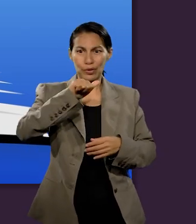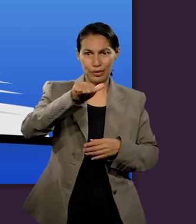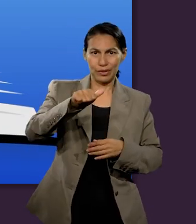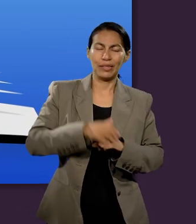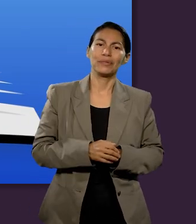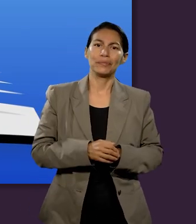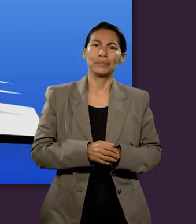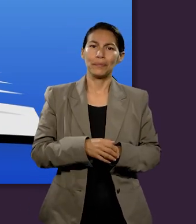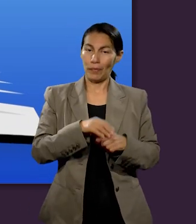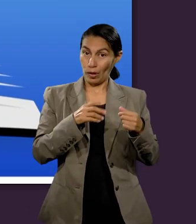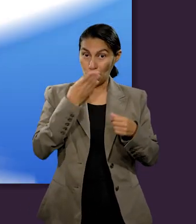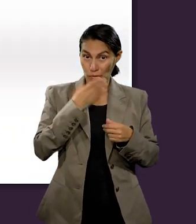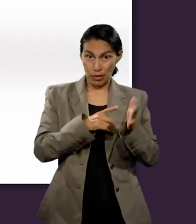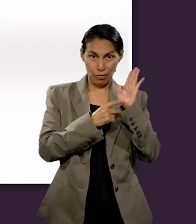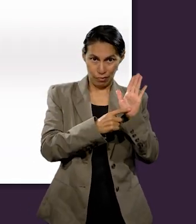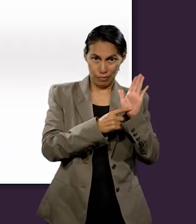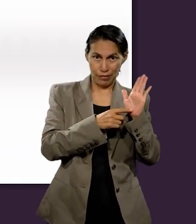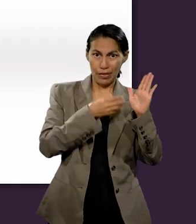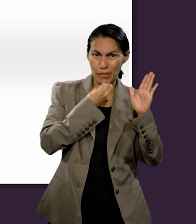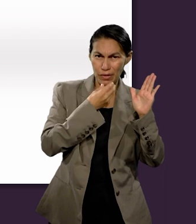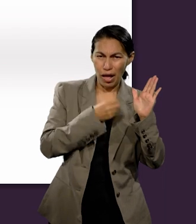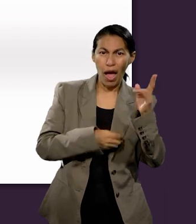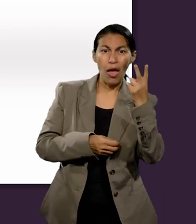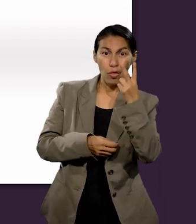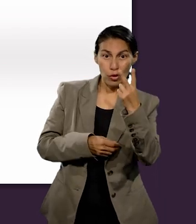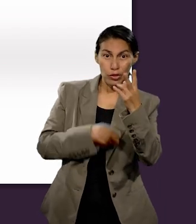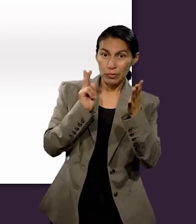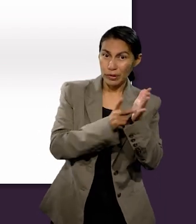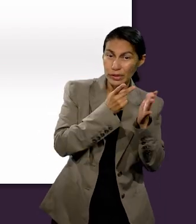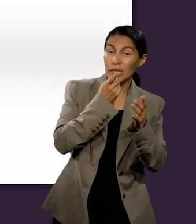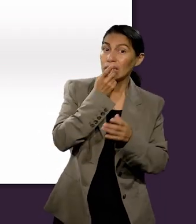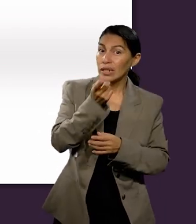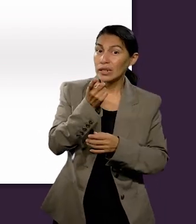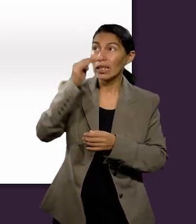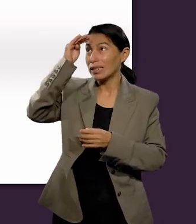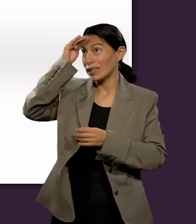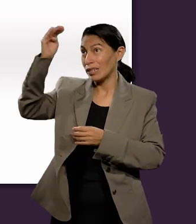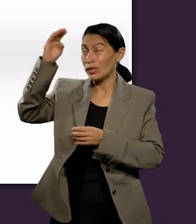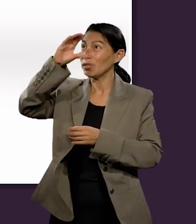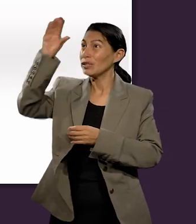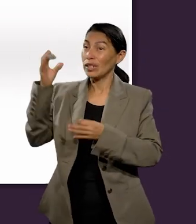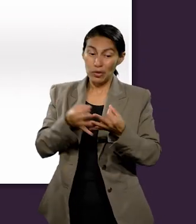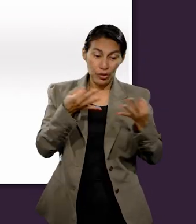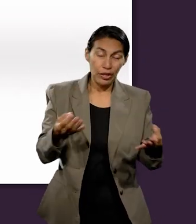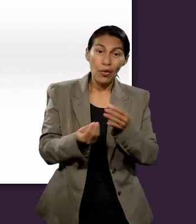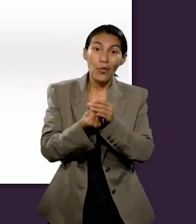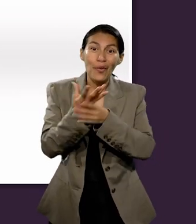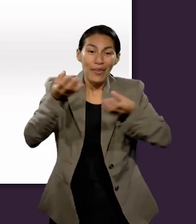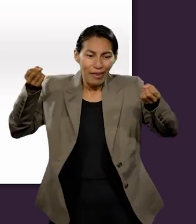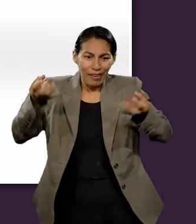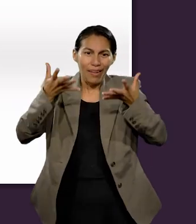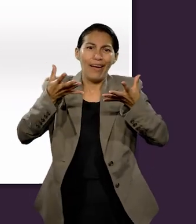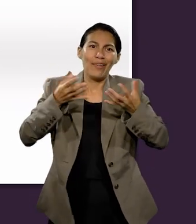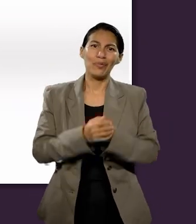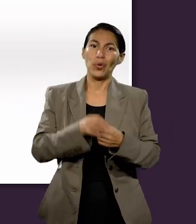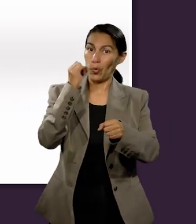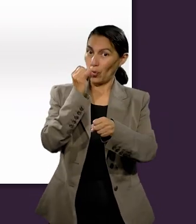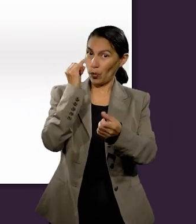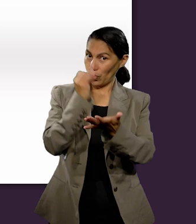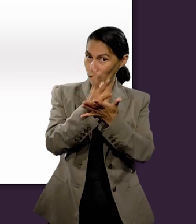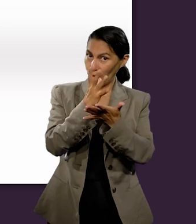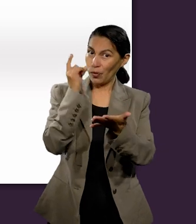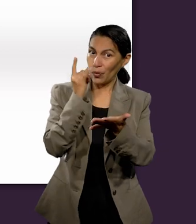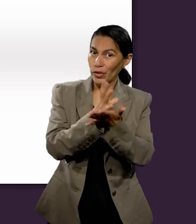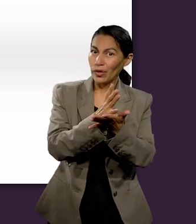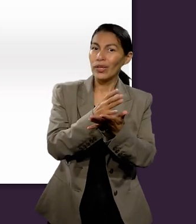.16 Únicamente dos veces en la Biblia hebrea se afirma que el Señor crea nuevos cielos y nueva